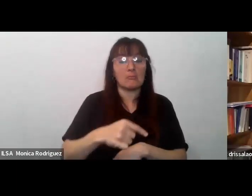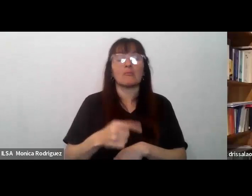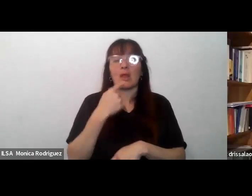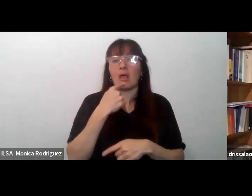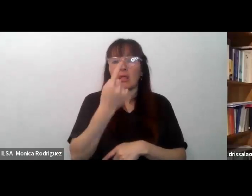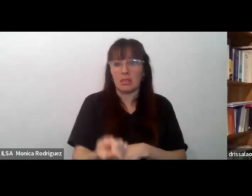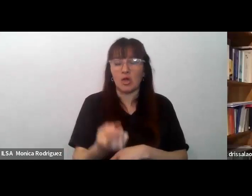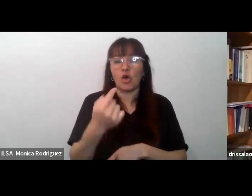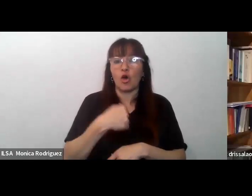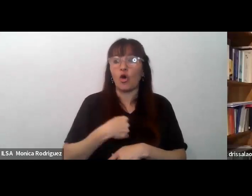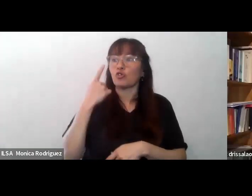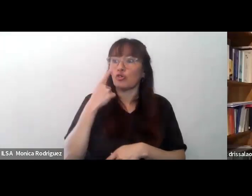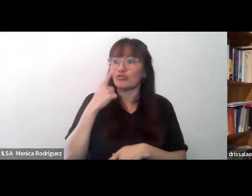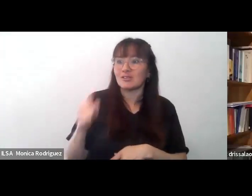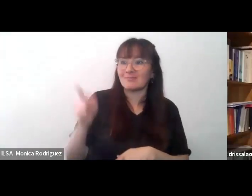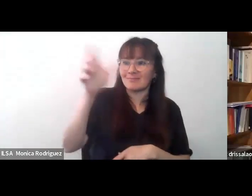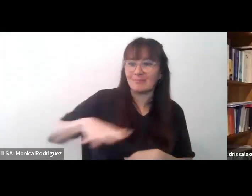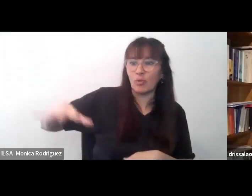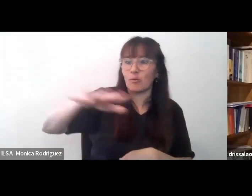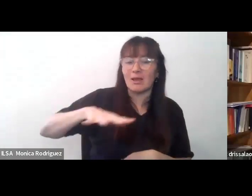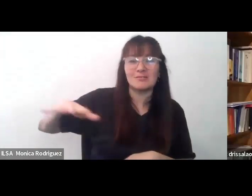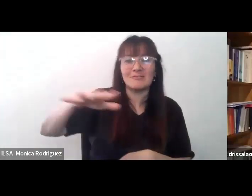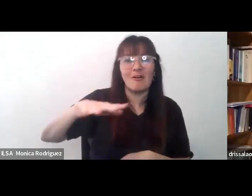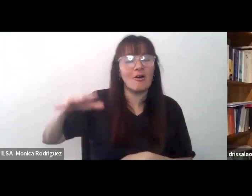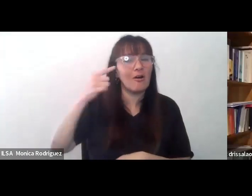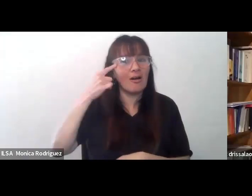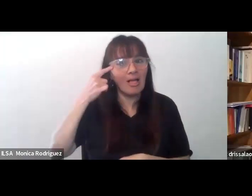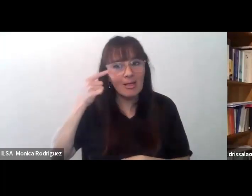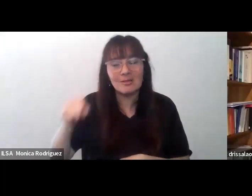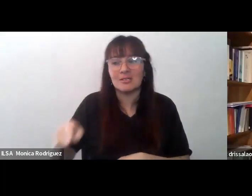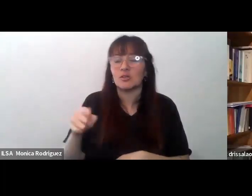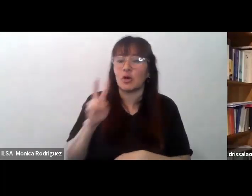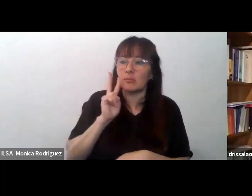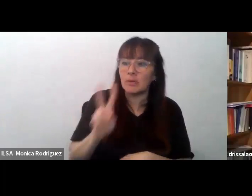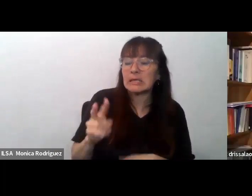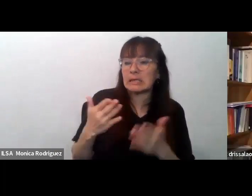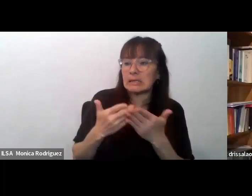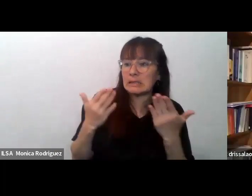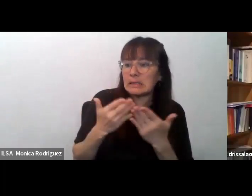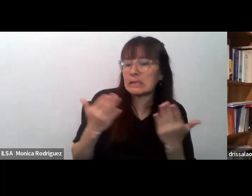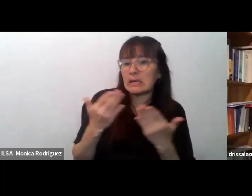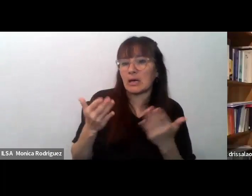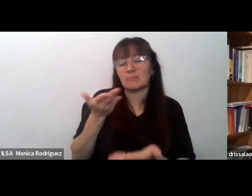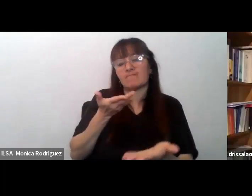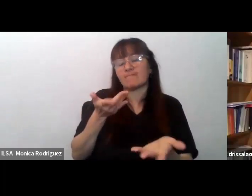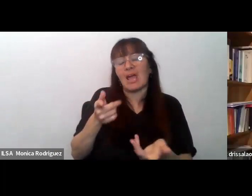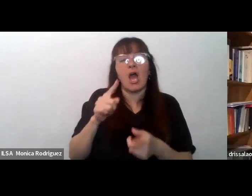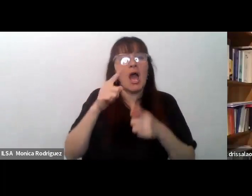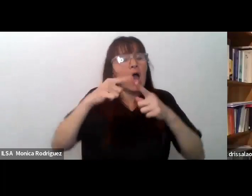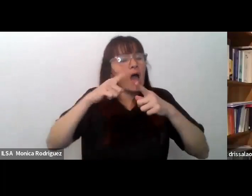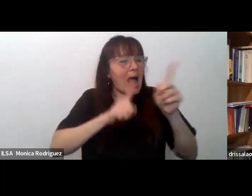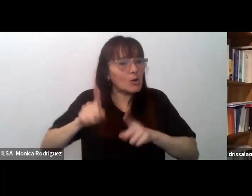hoy conocí a esta gente a esta población los vi durante algún momento no comparto algunas cosas